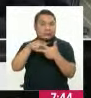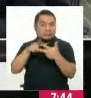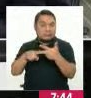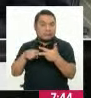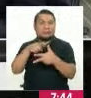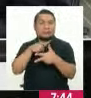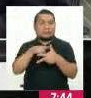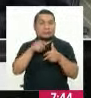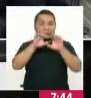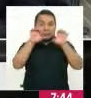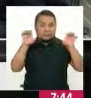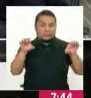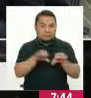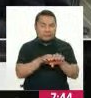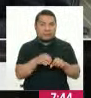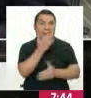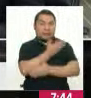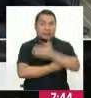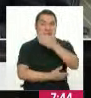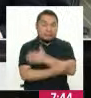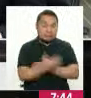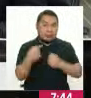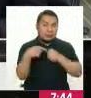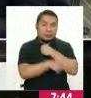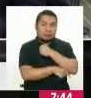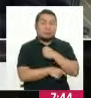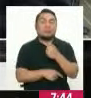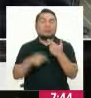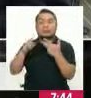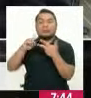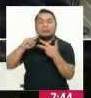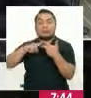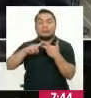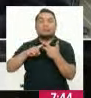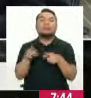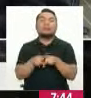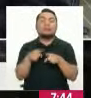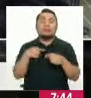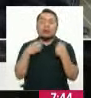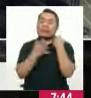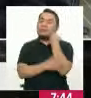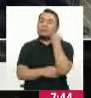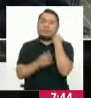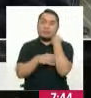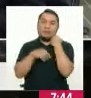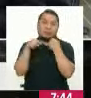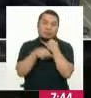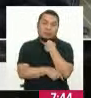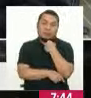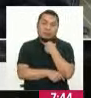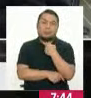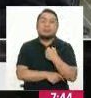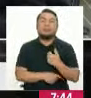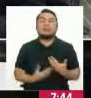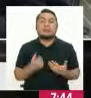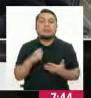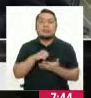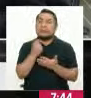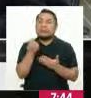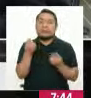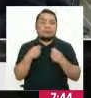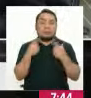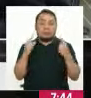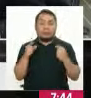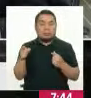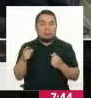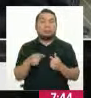son la certificación de discapacidad, la condición de pobreza o pobreza extrema o nivel socioeconómico otorgado